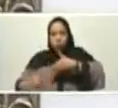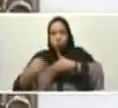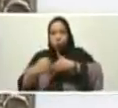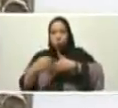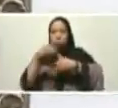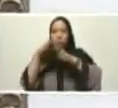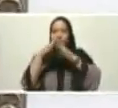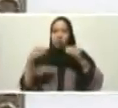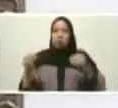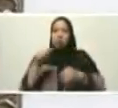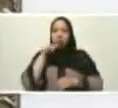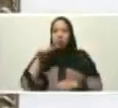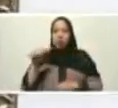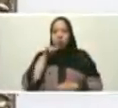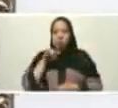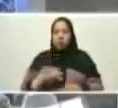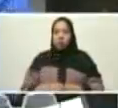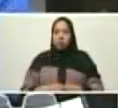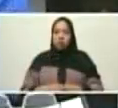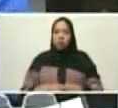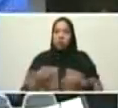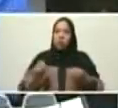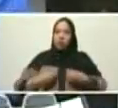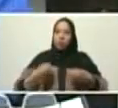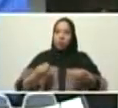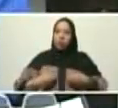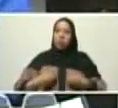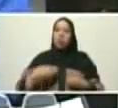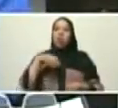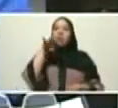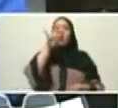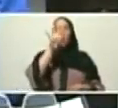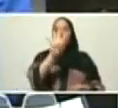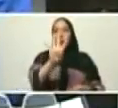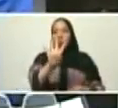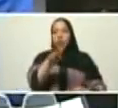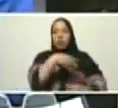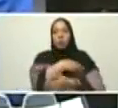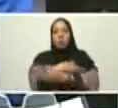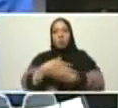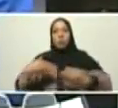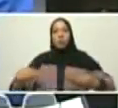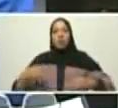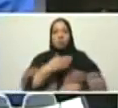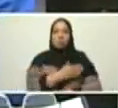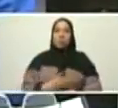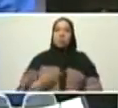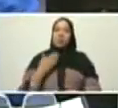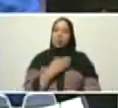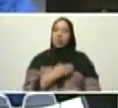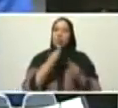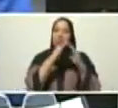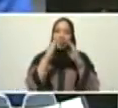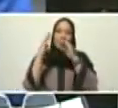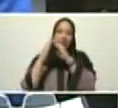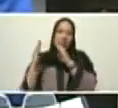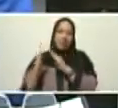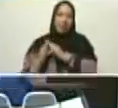de hoy que hemos llegado a la vivienda cuatro millones de la gran misión vivienda Venezuela